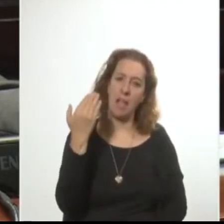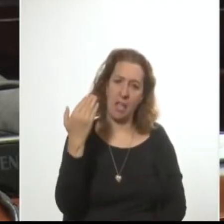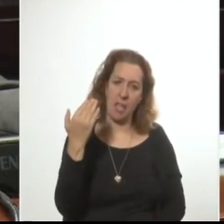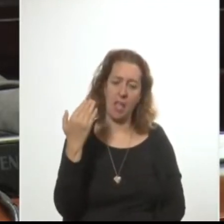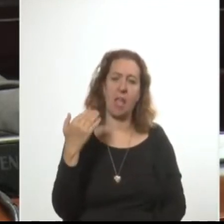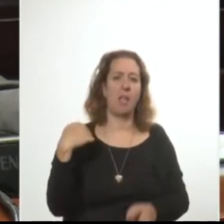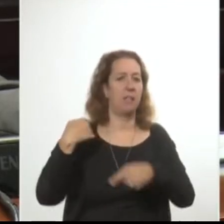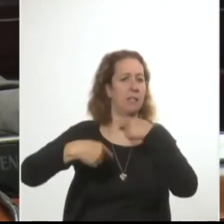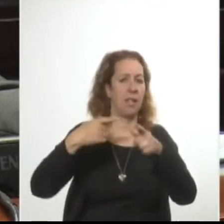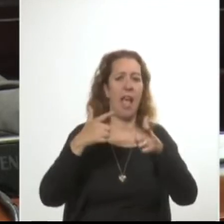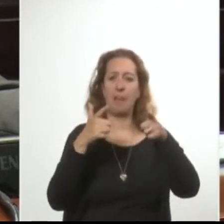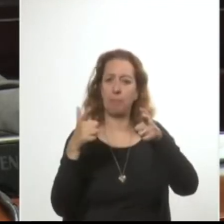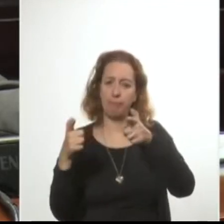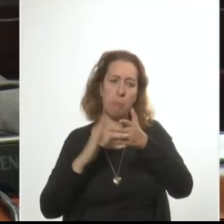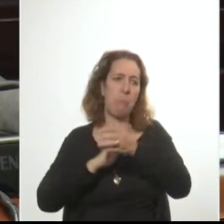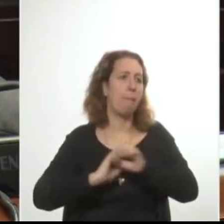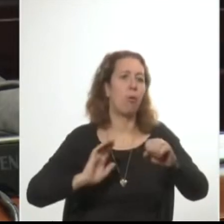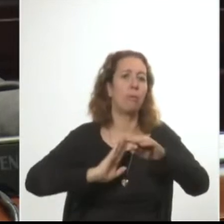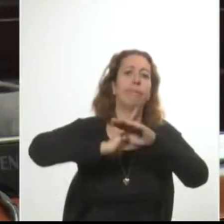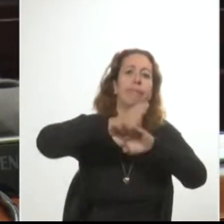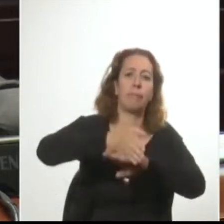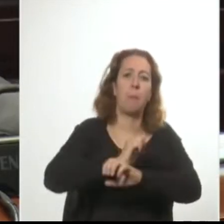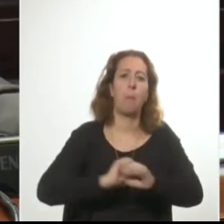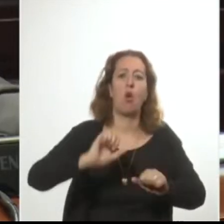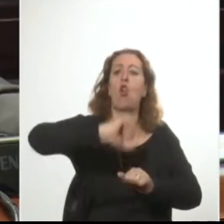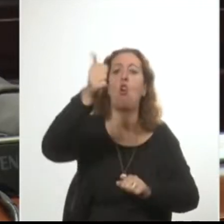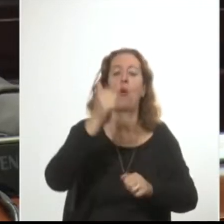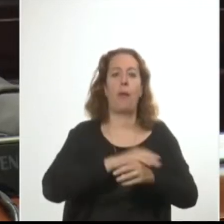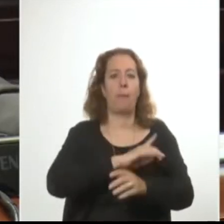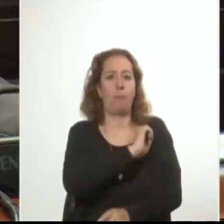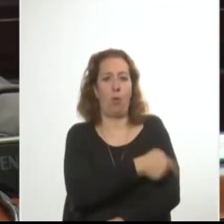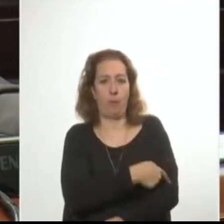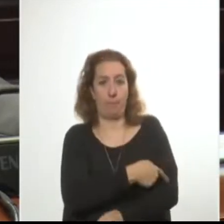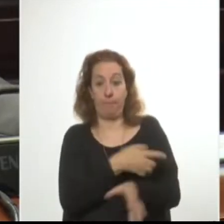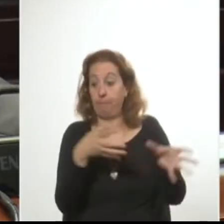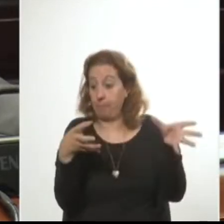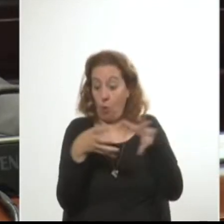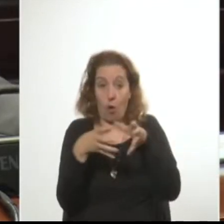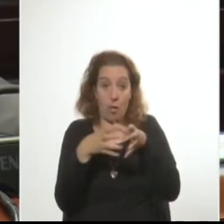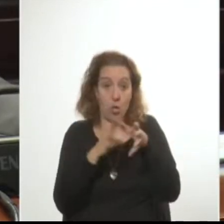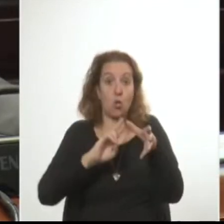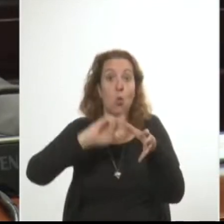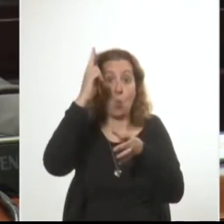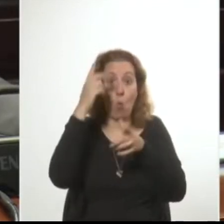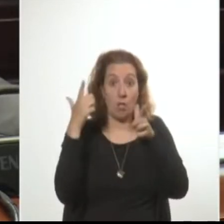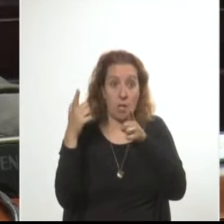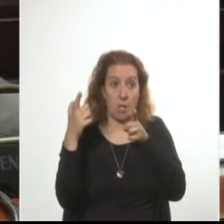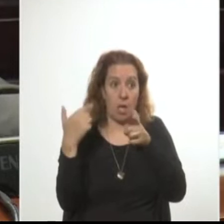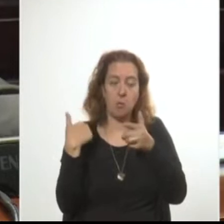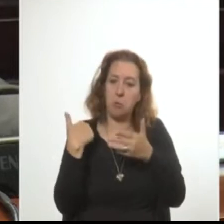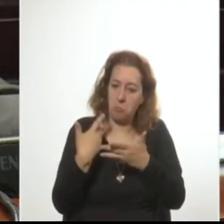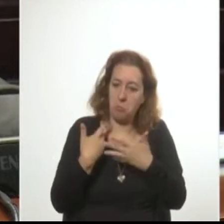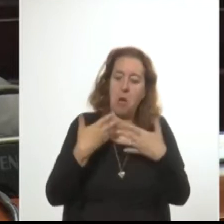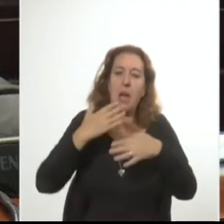para acceder al poder. Y las organizaciones armadas uruguayas reciben entonces el espaldarazo internacional